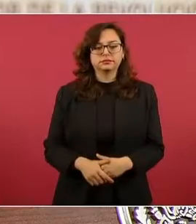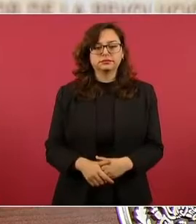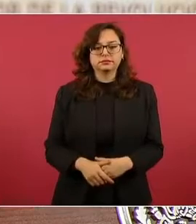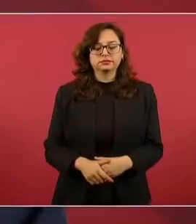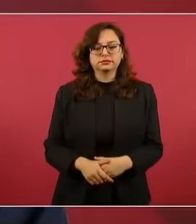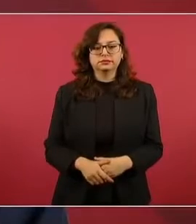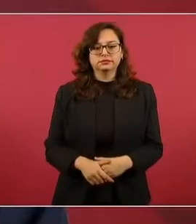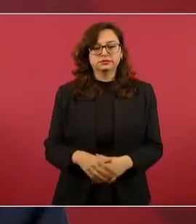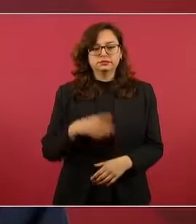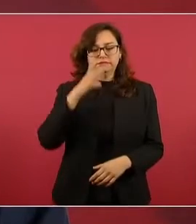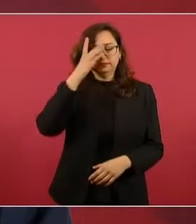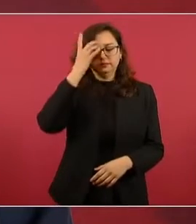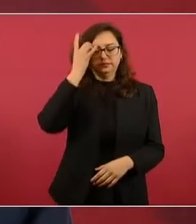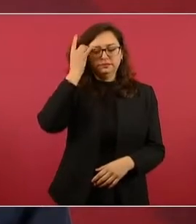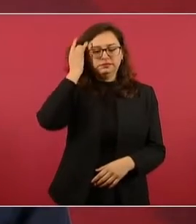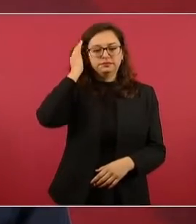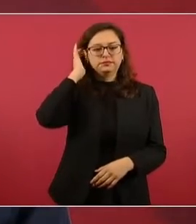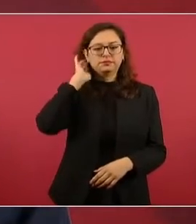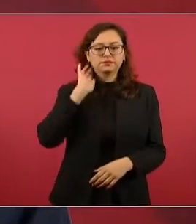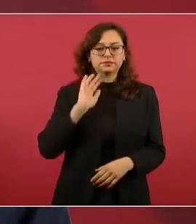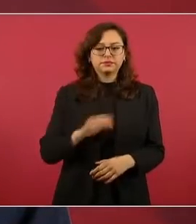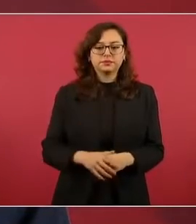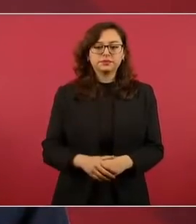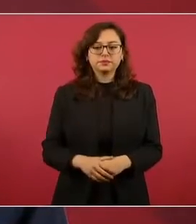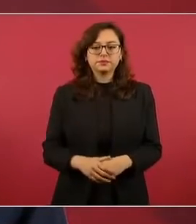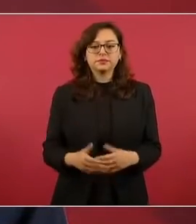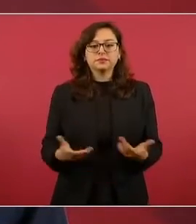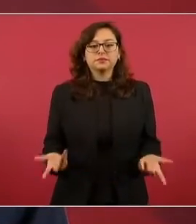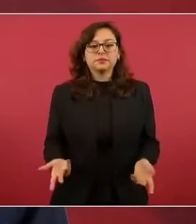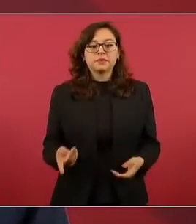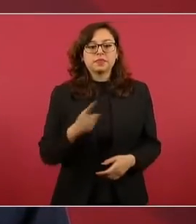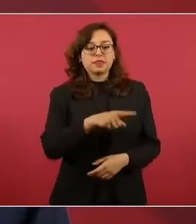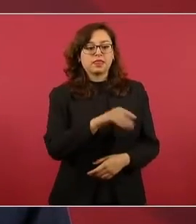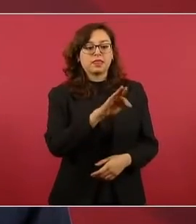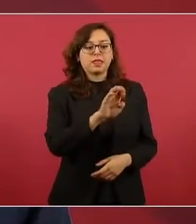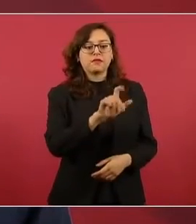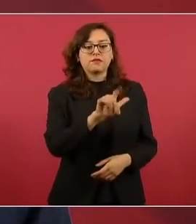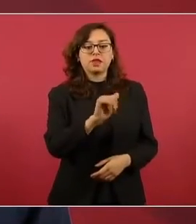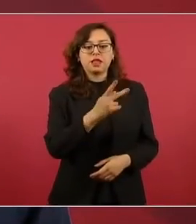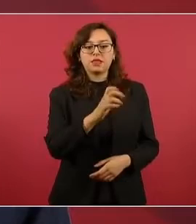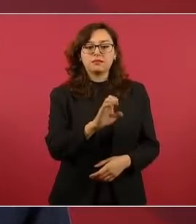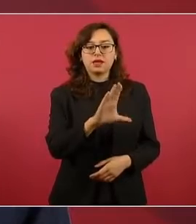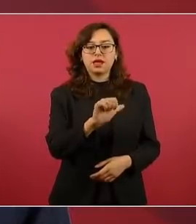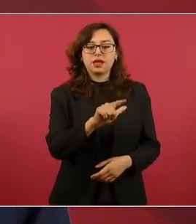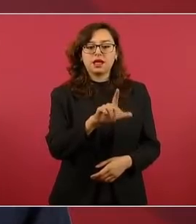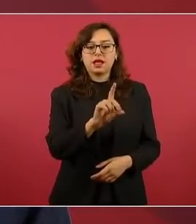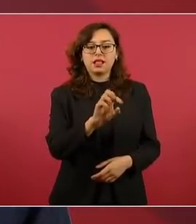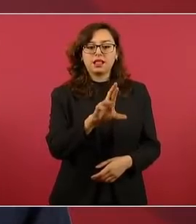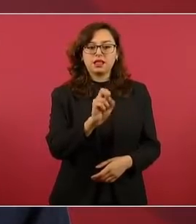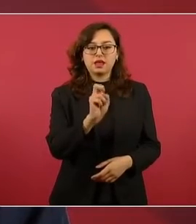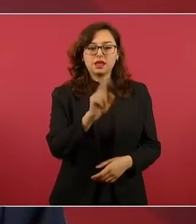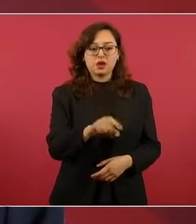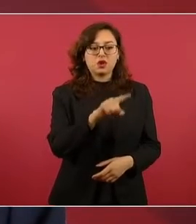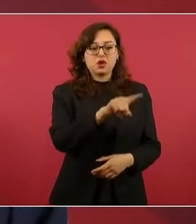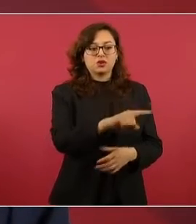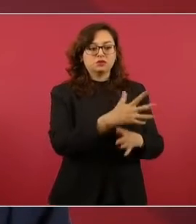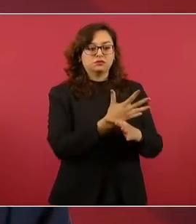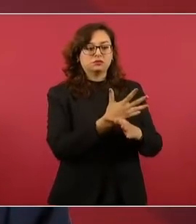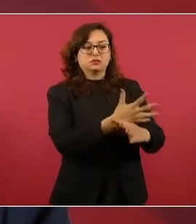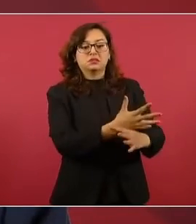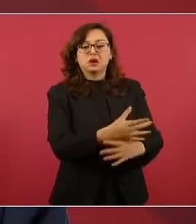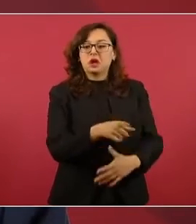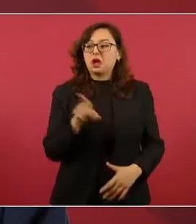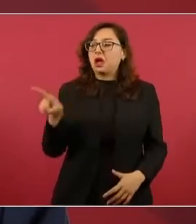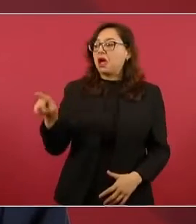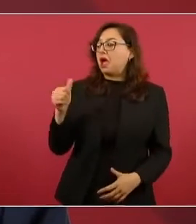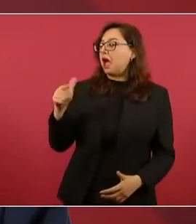Porque hasta Felipe Calderón se atreve a culparnos